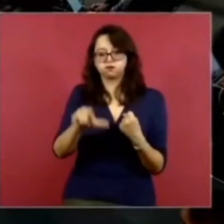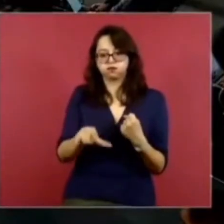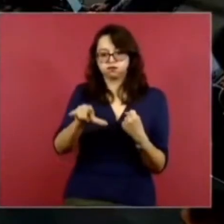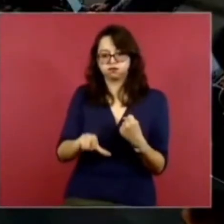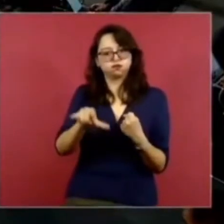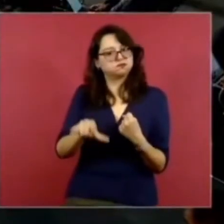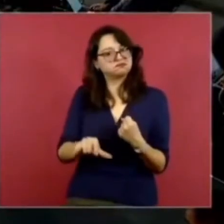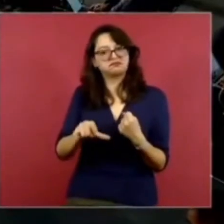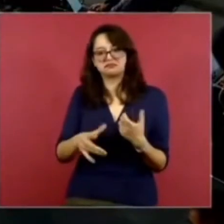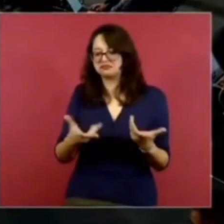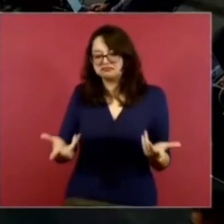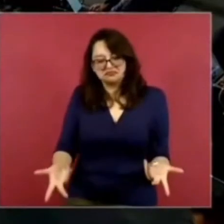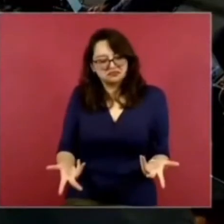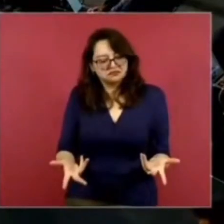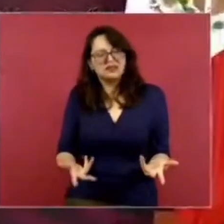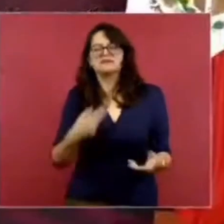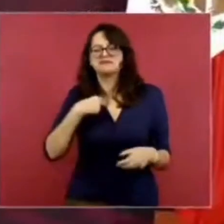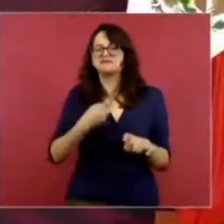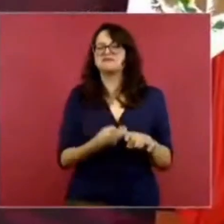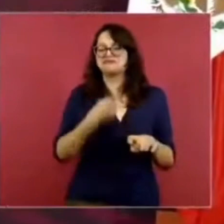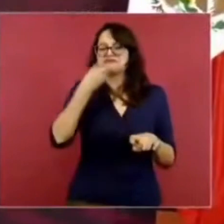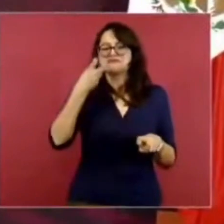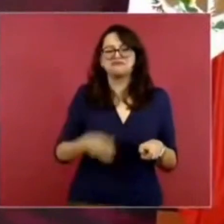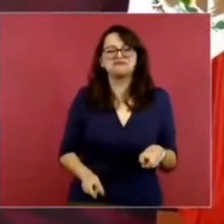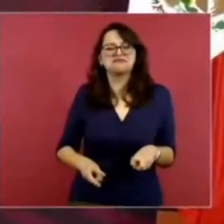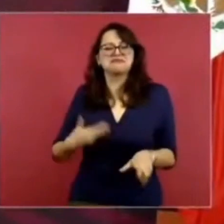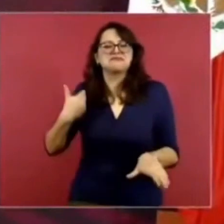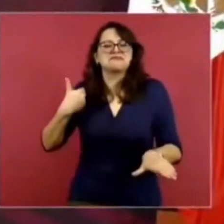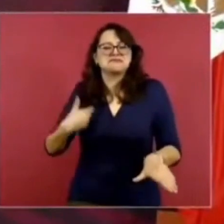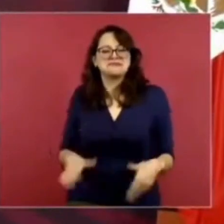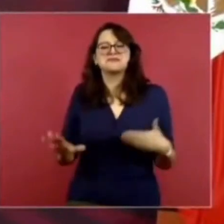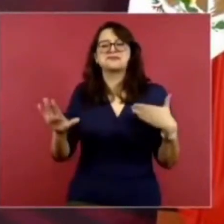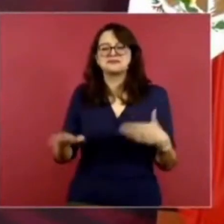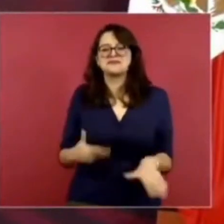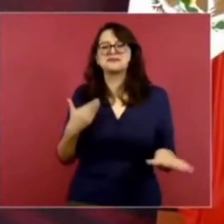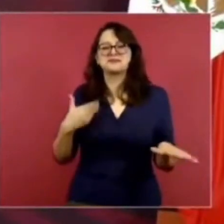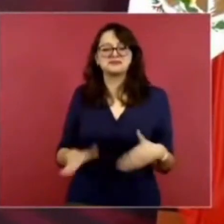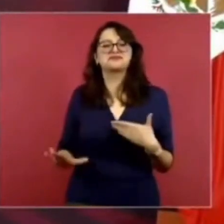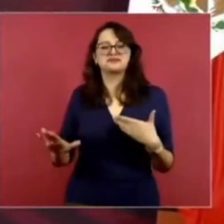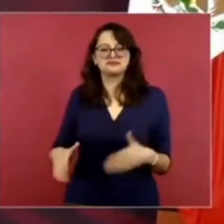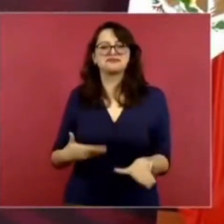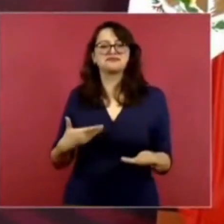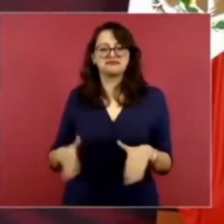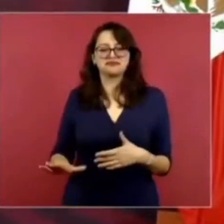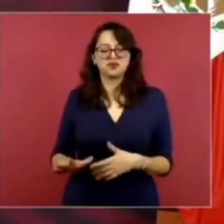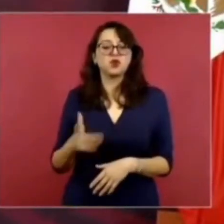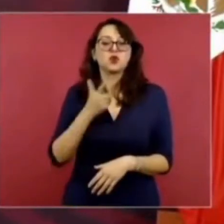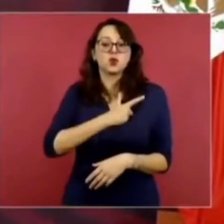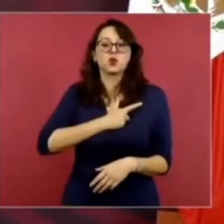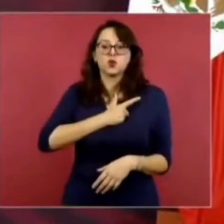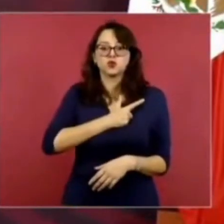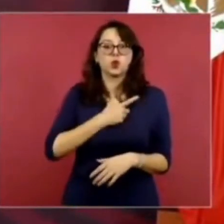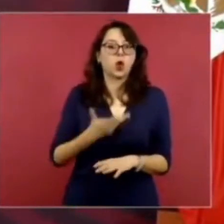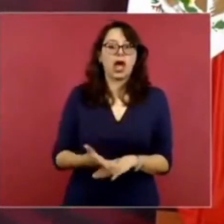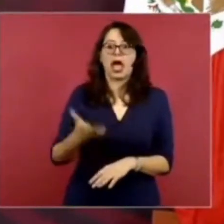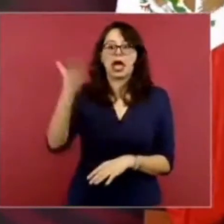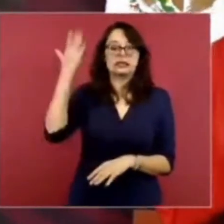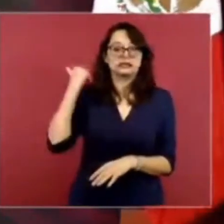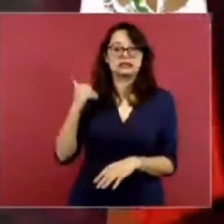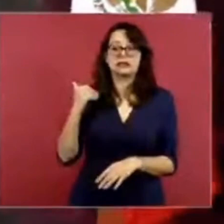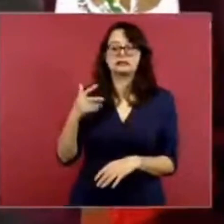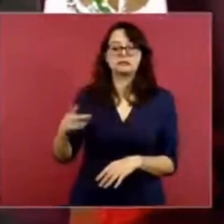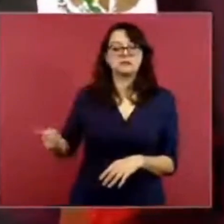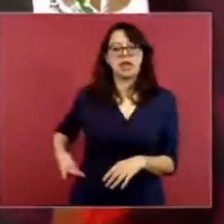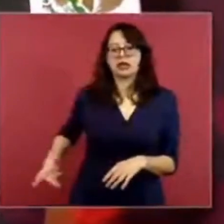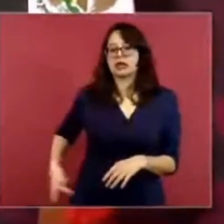y caminamos a pie. dio mucho gusto porque ya tenía tiempo que no caminaba, andaba con un problema del carcañal.